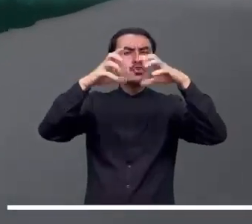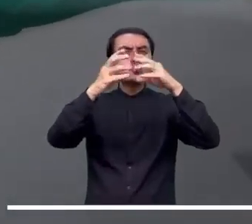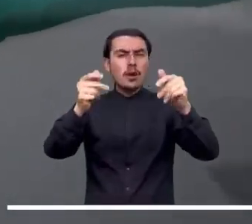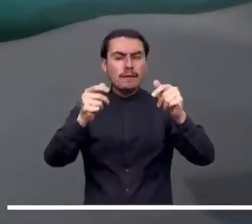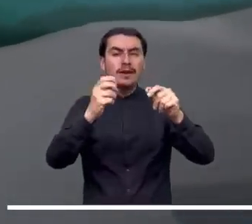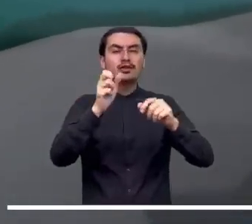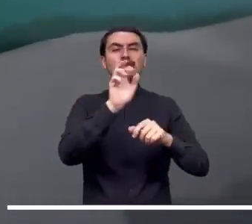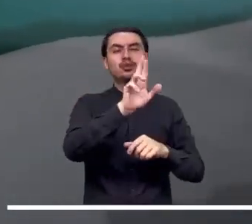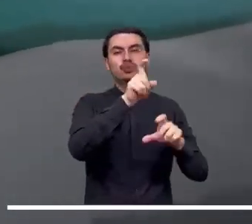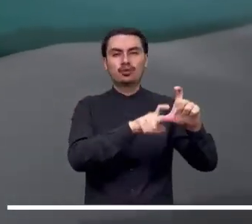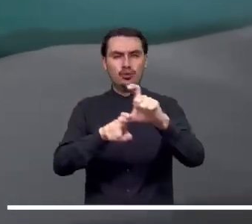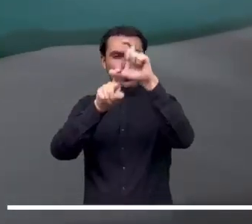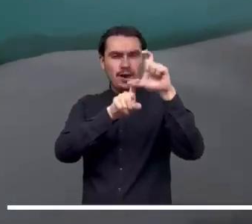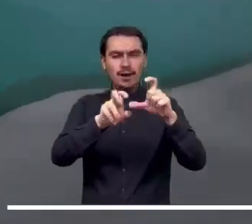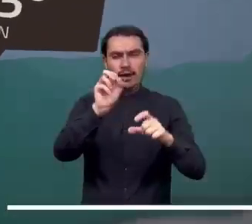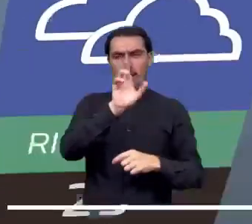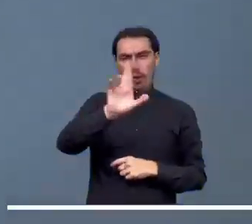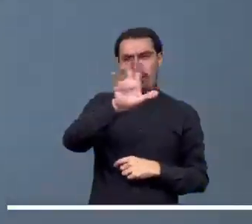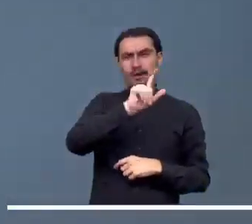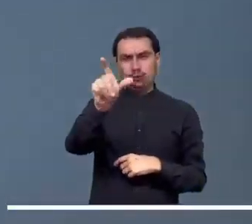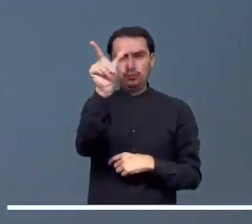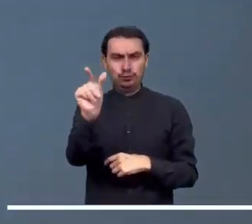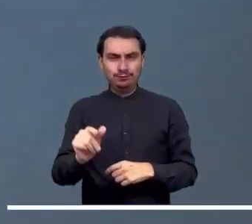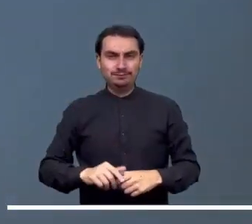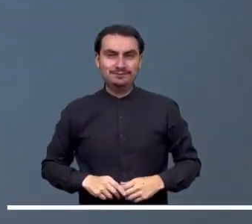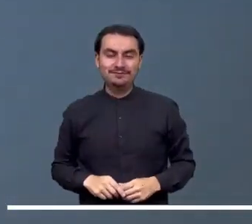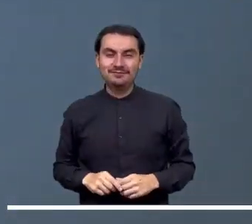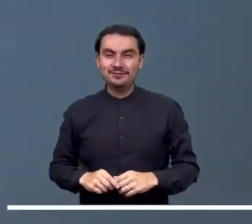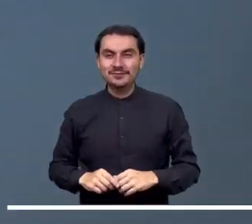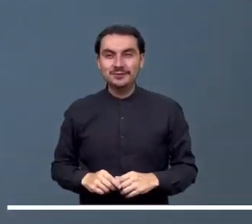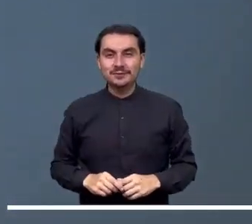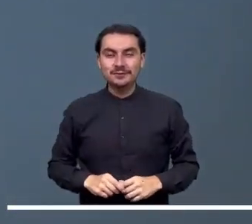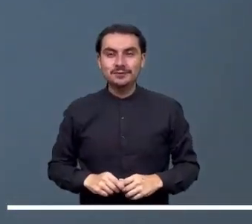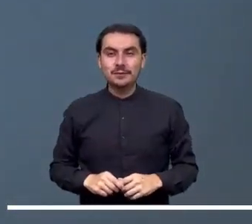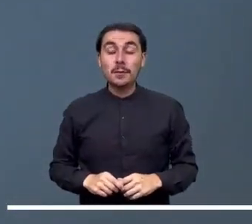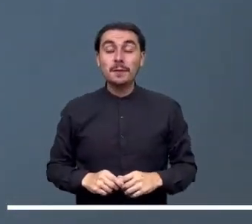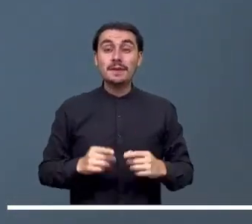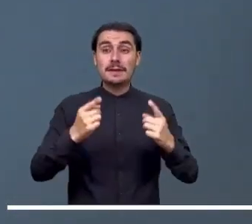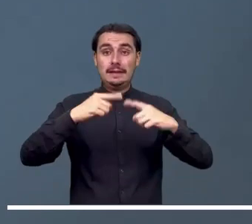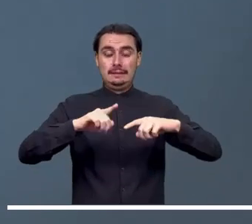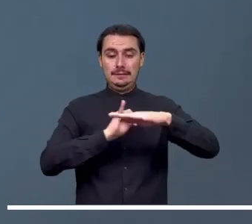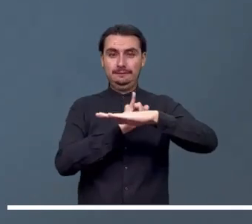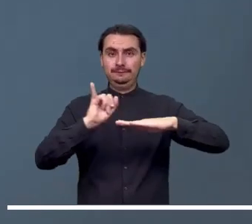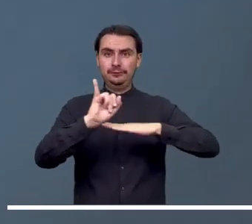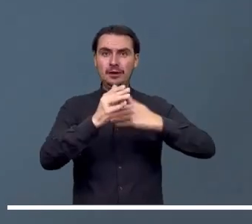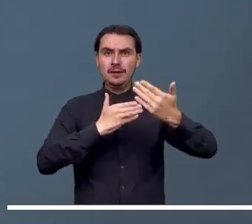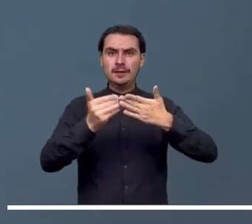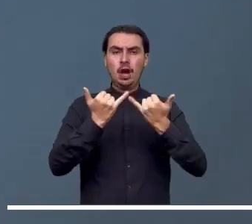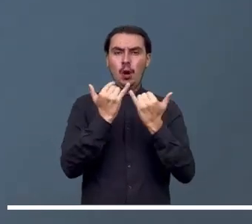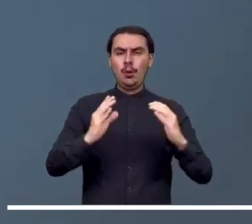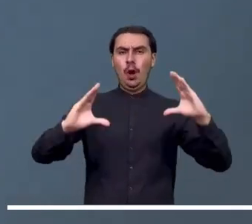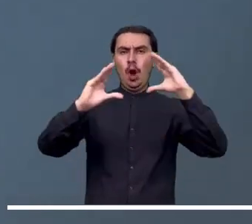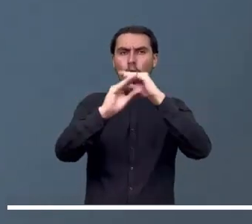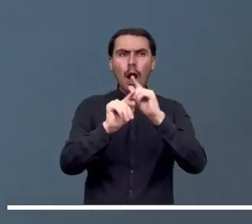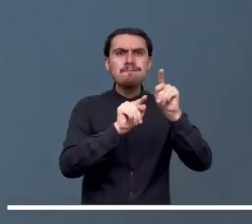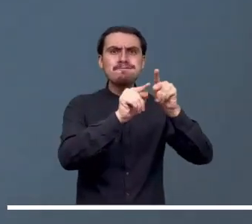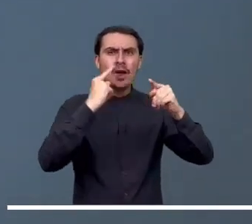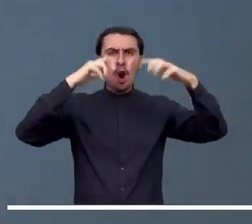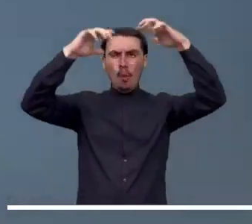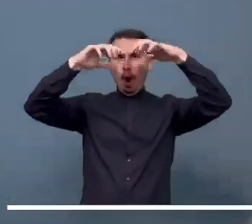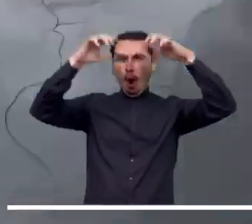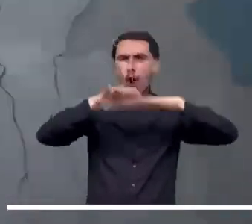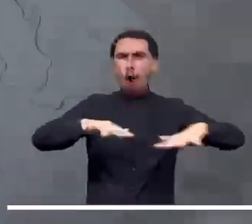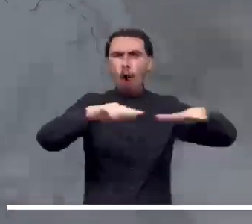sur de Bolívar, Sucre y Córdoba. En el archipiélago se espera que se mantengan estables las condiciones secas y semi